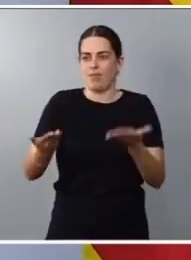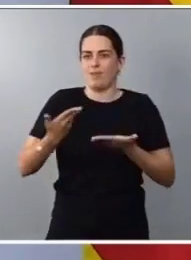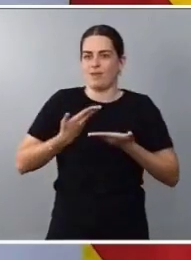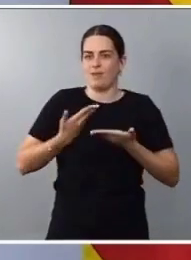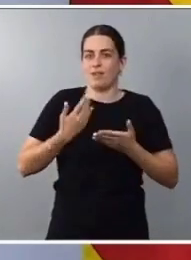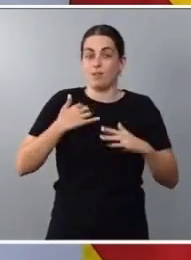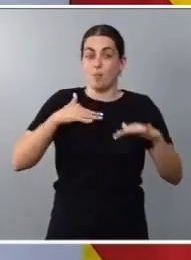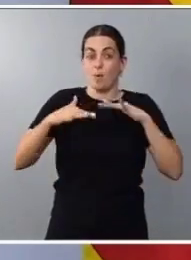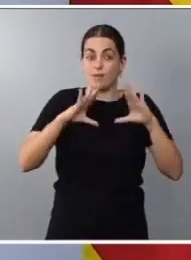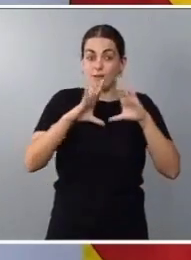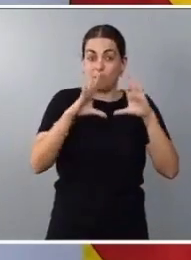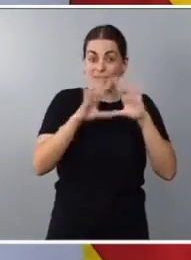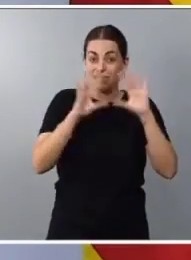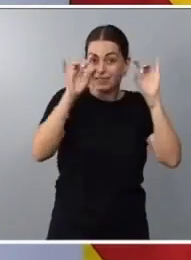luego, esta ley no estaría aquí.